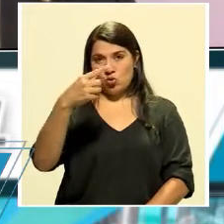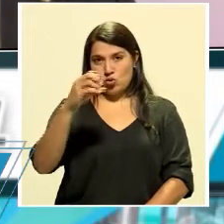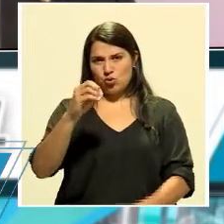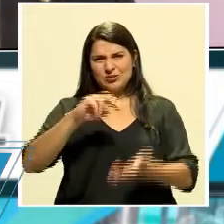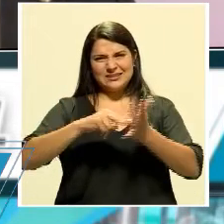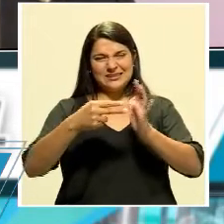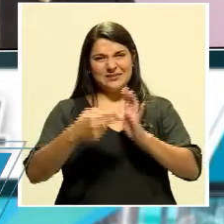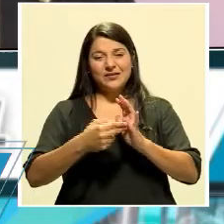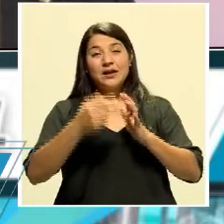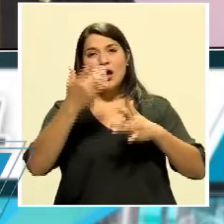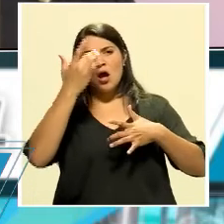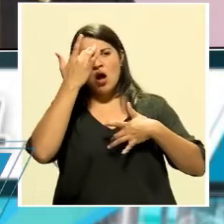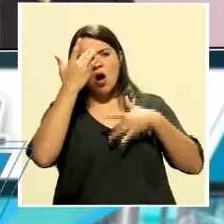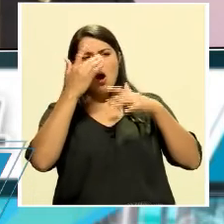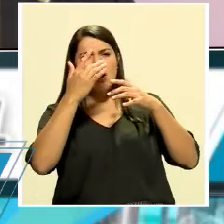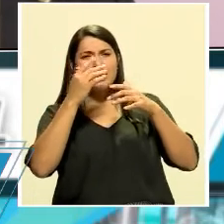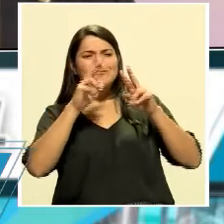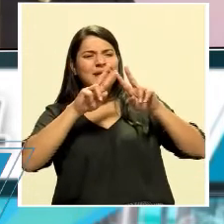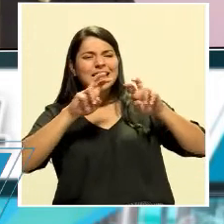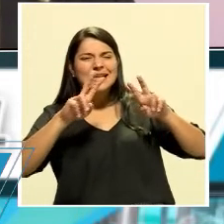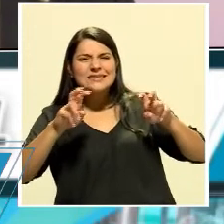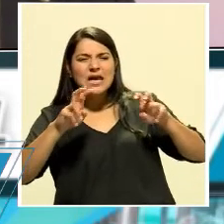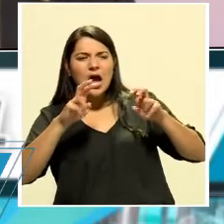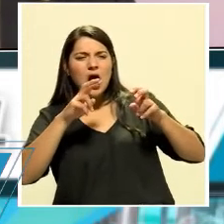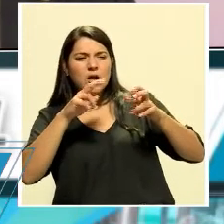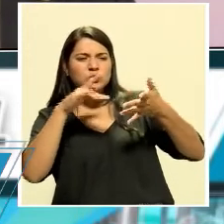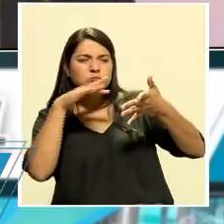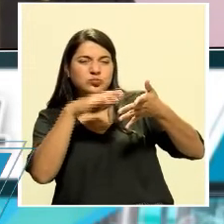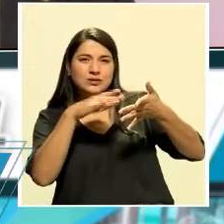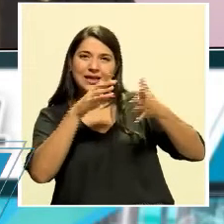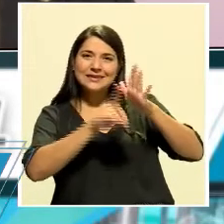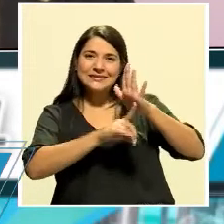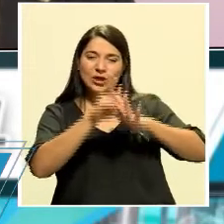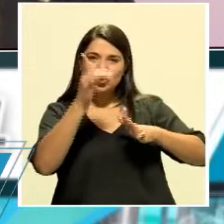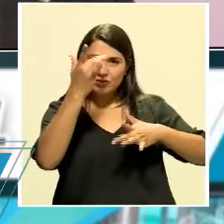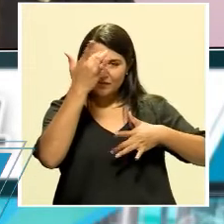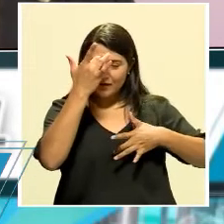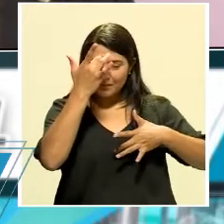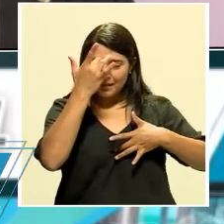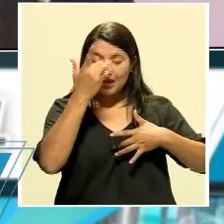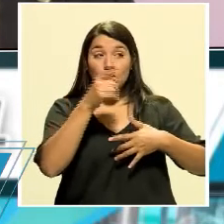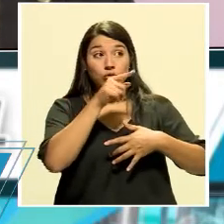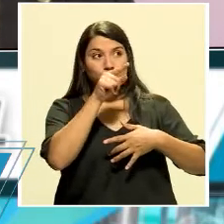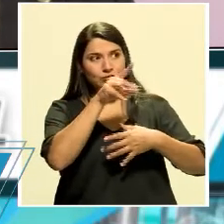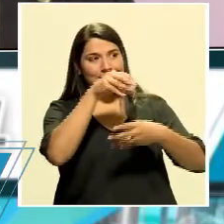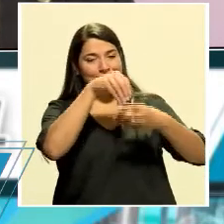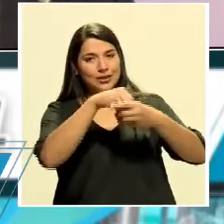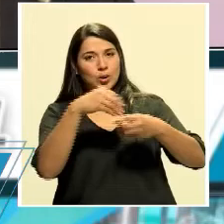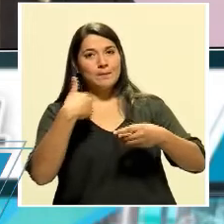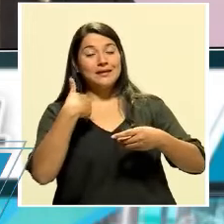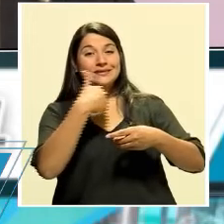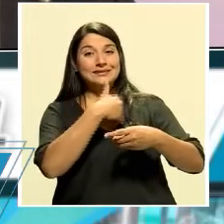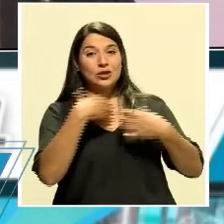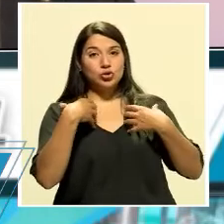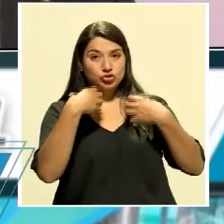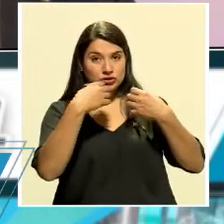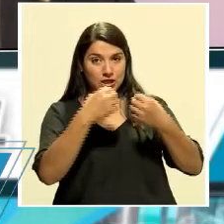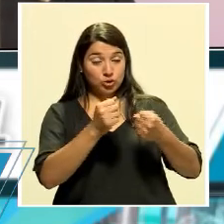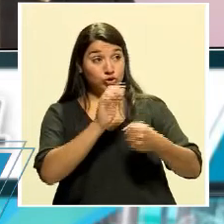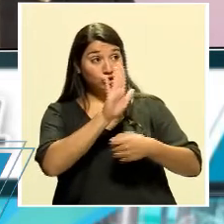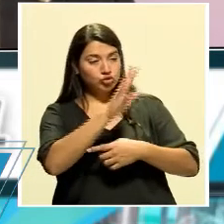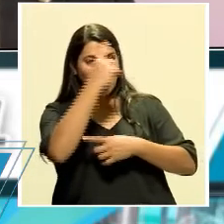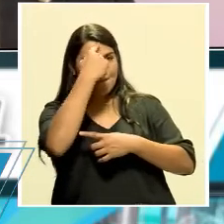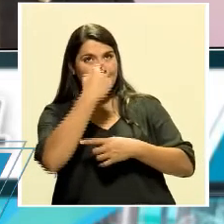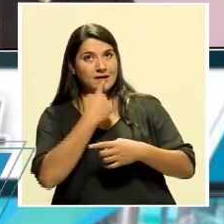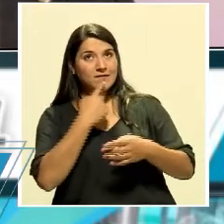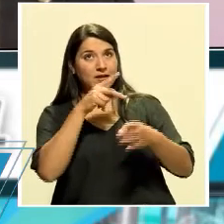de carrera dentro del Ministerio de Salud. usualmente en su perfil profesional